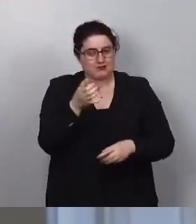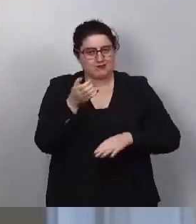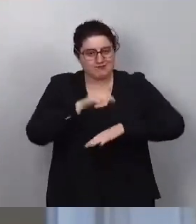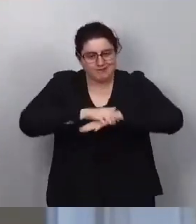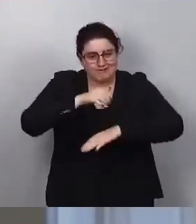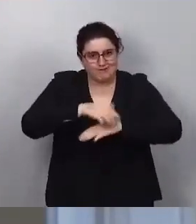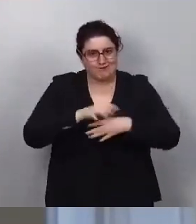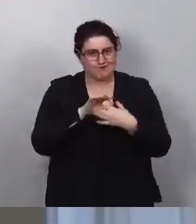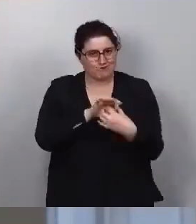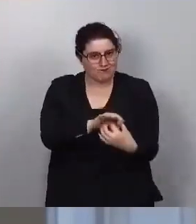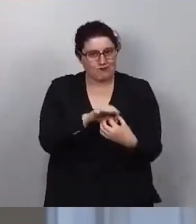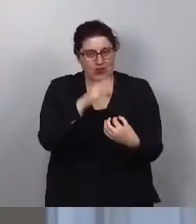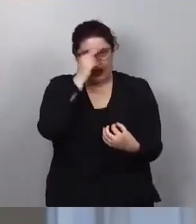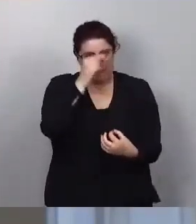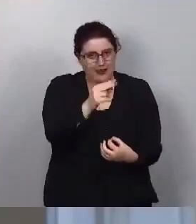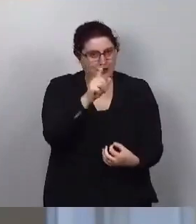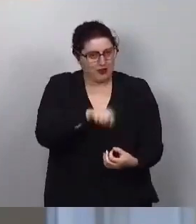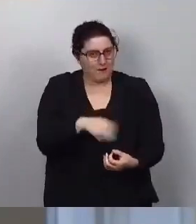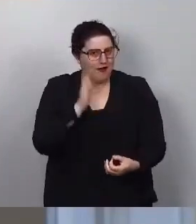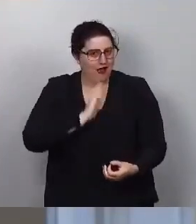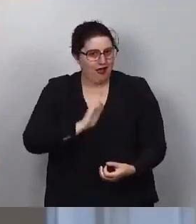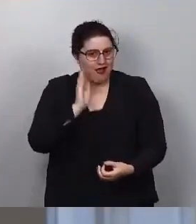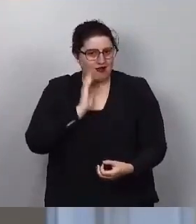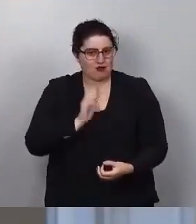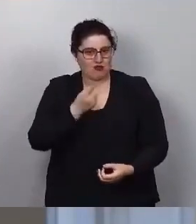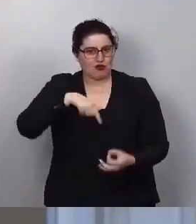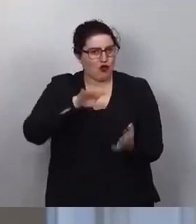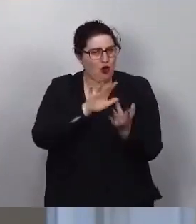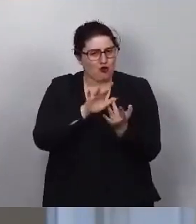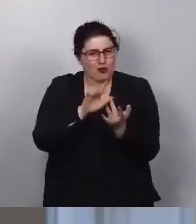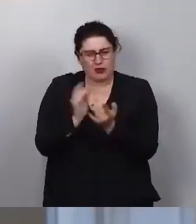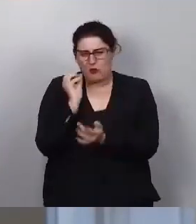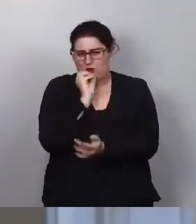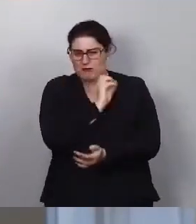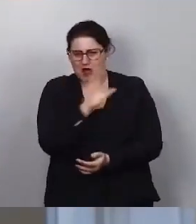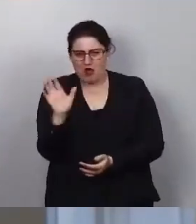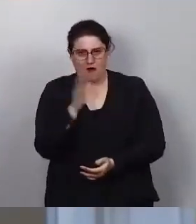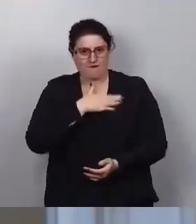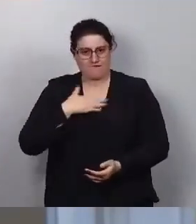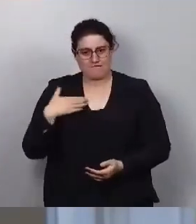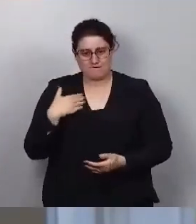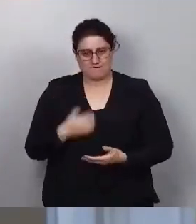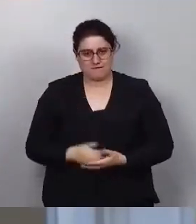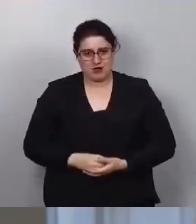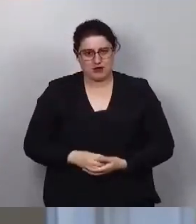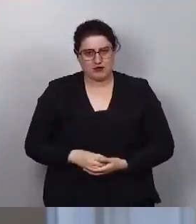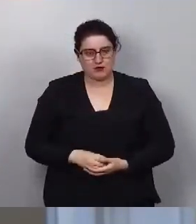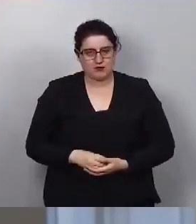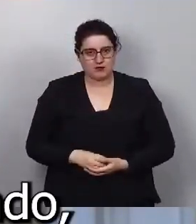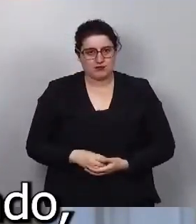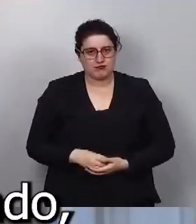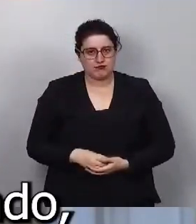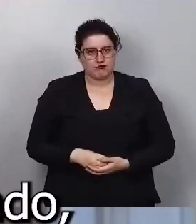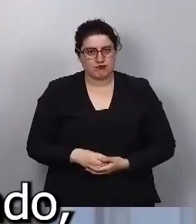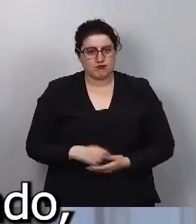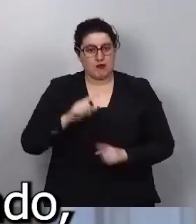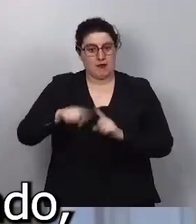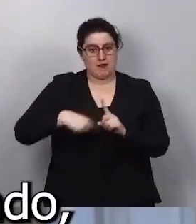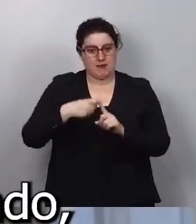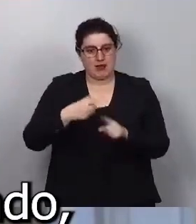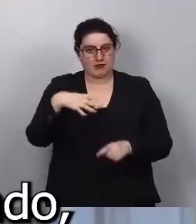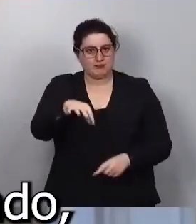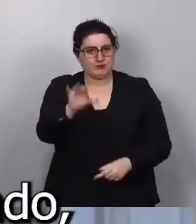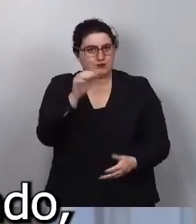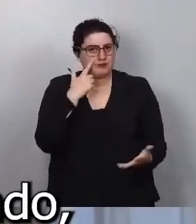y con el que queremos tener la mejor relación posible. Y además, esta decisión refleja nuestro